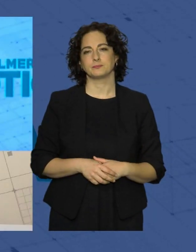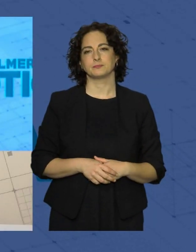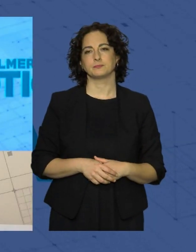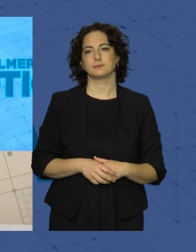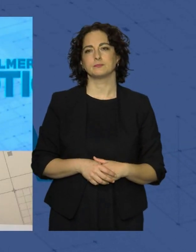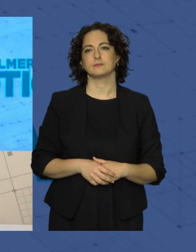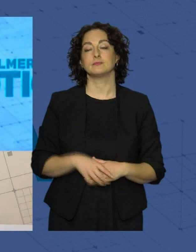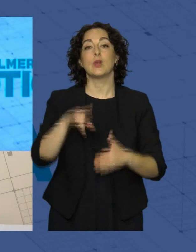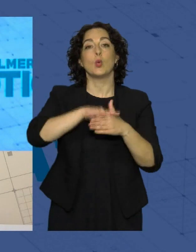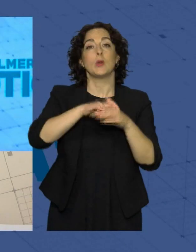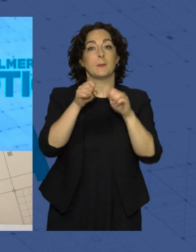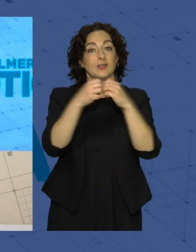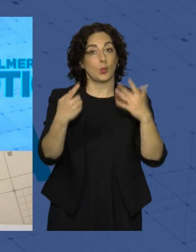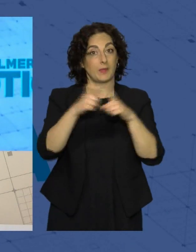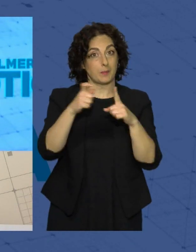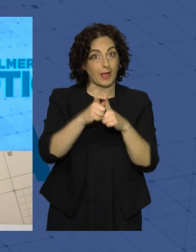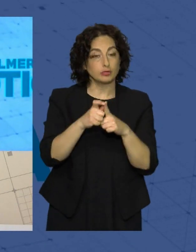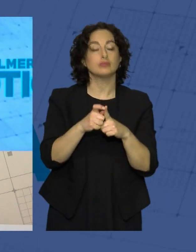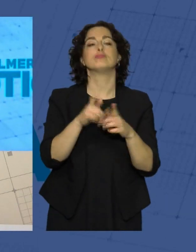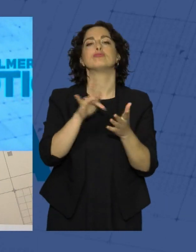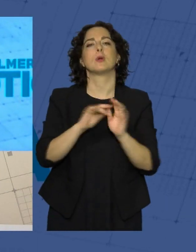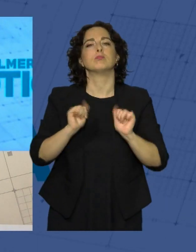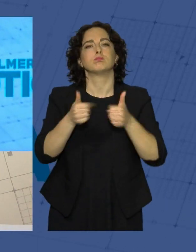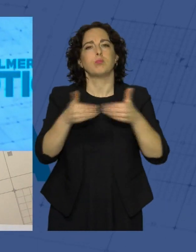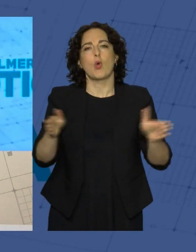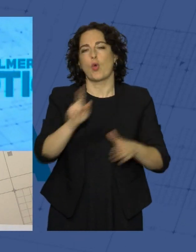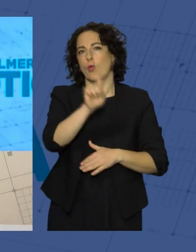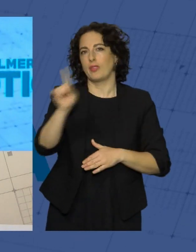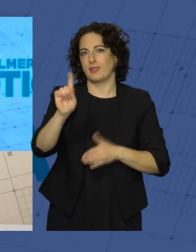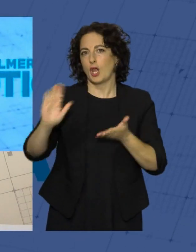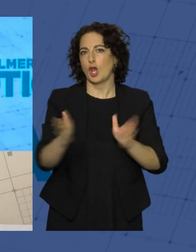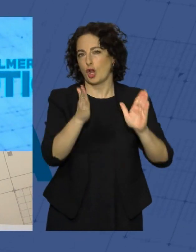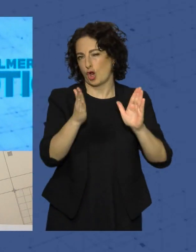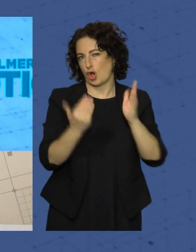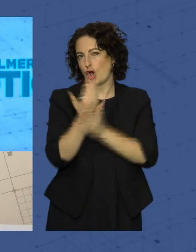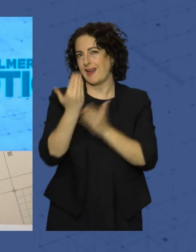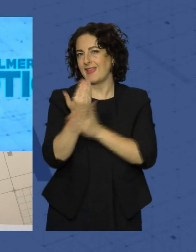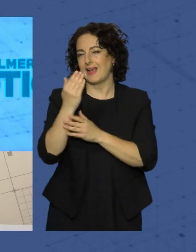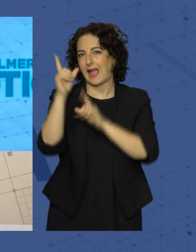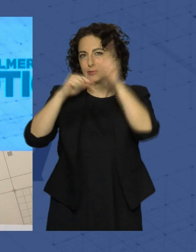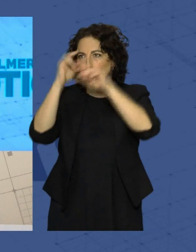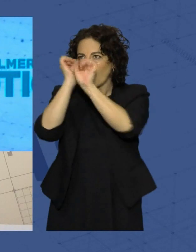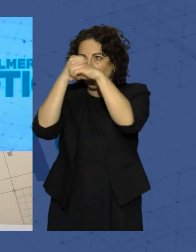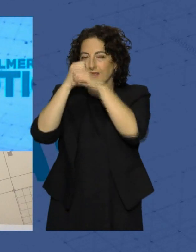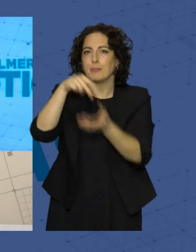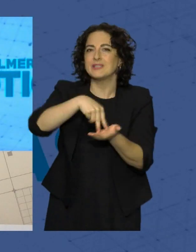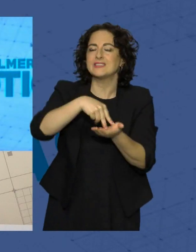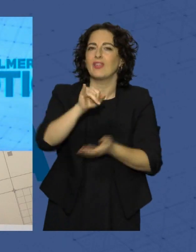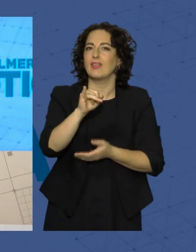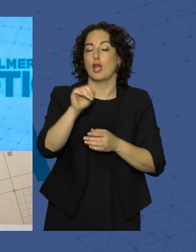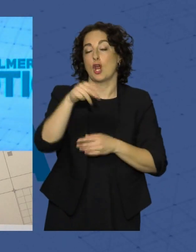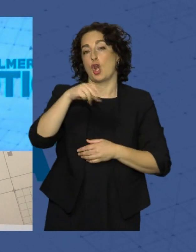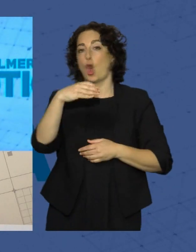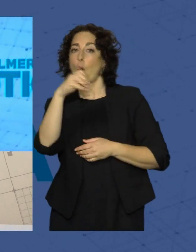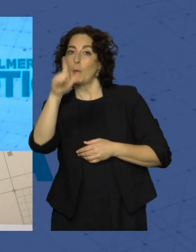Un lunes 29 de mayo en el que arrancaba las undécimas jornadas astronómicas de Almería con la presencia del Nobel de